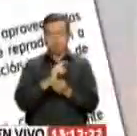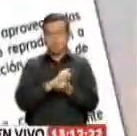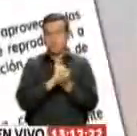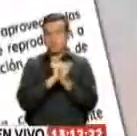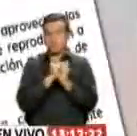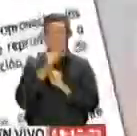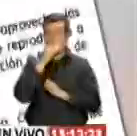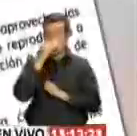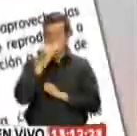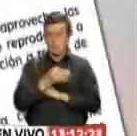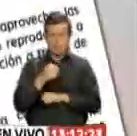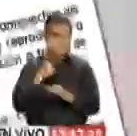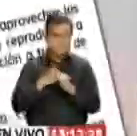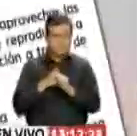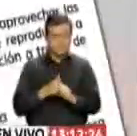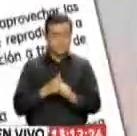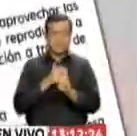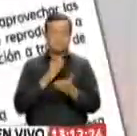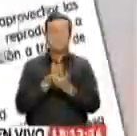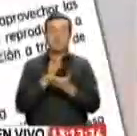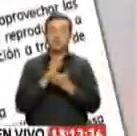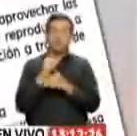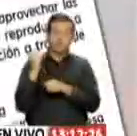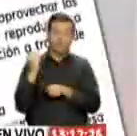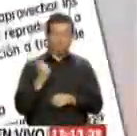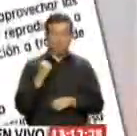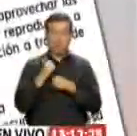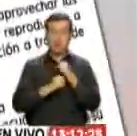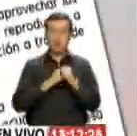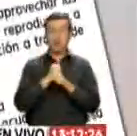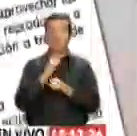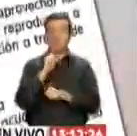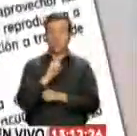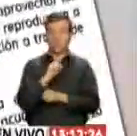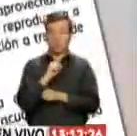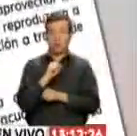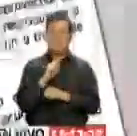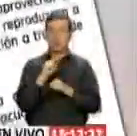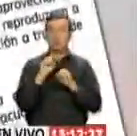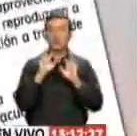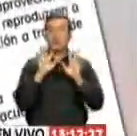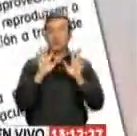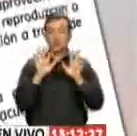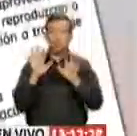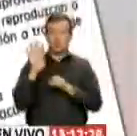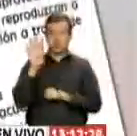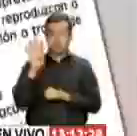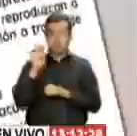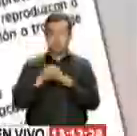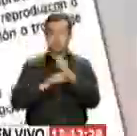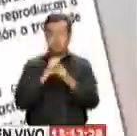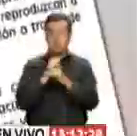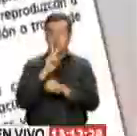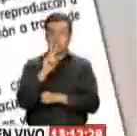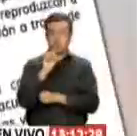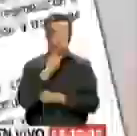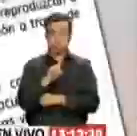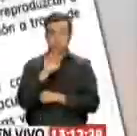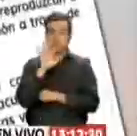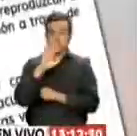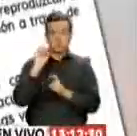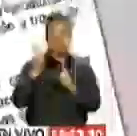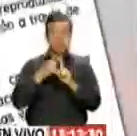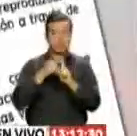que aseguren la permanencia de un medio fundado en 1884 y convertido en el 2015 en el primer diario